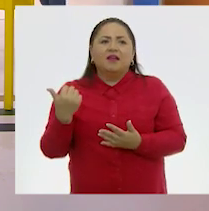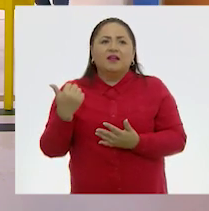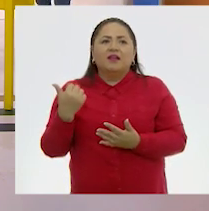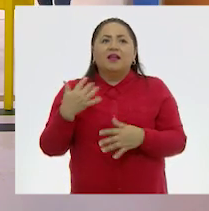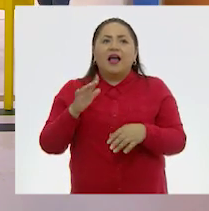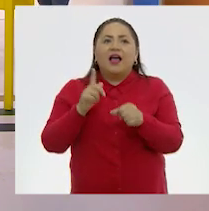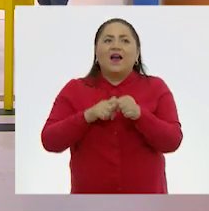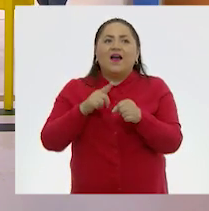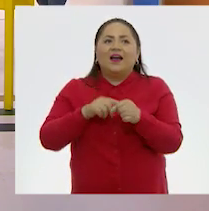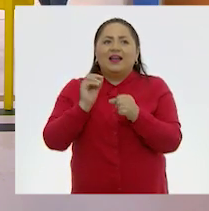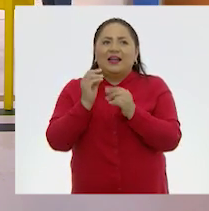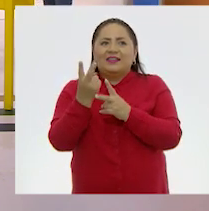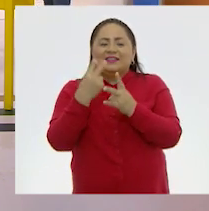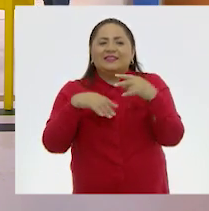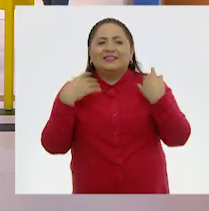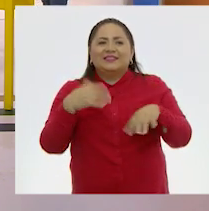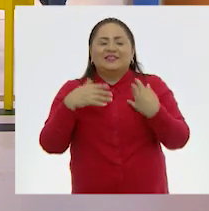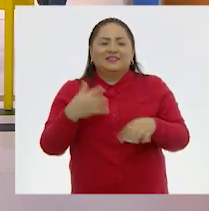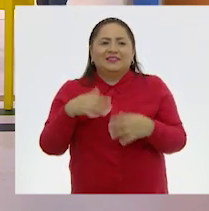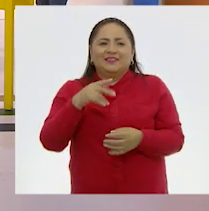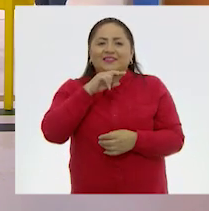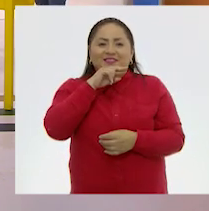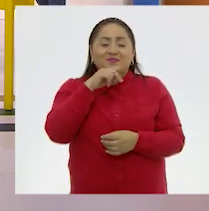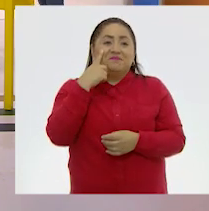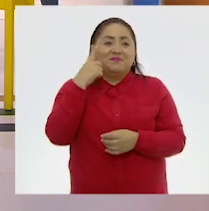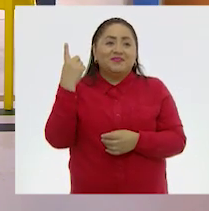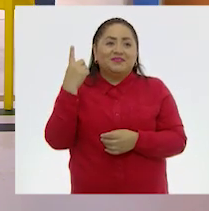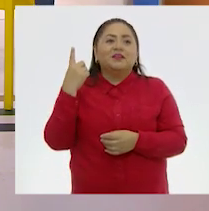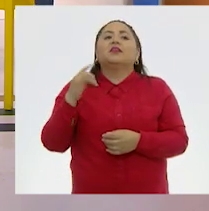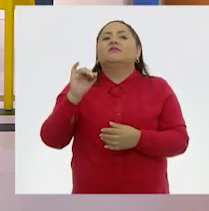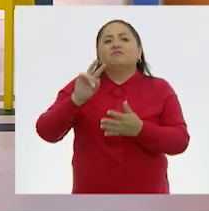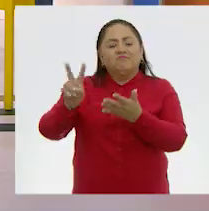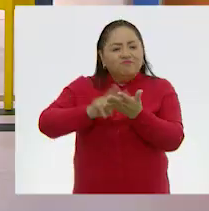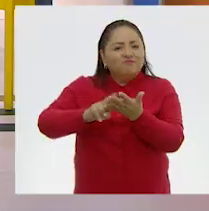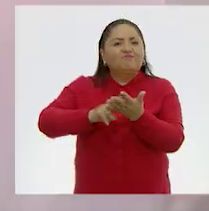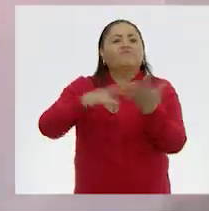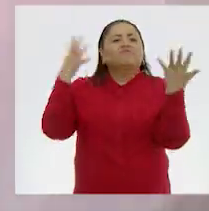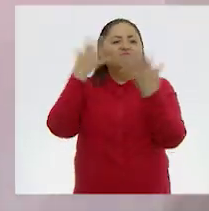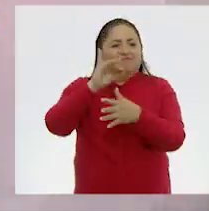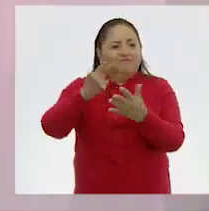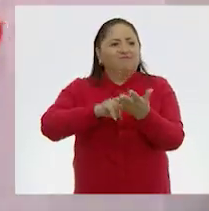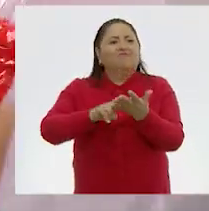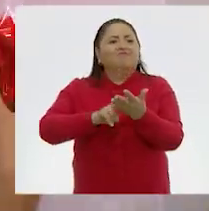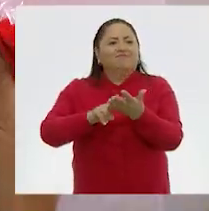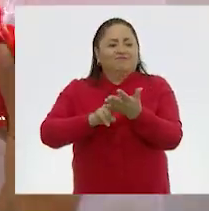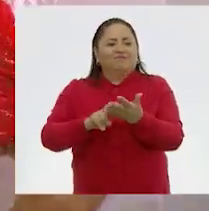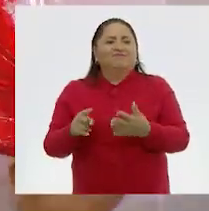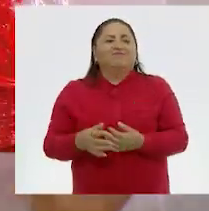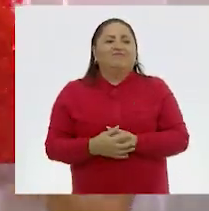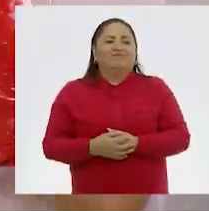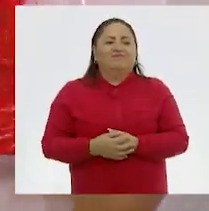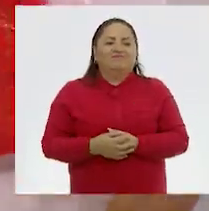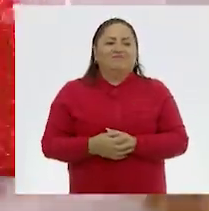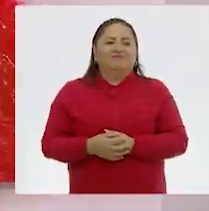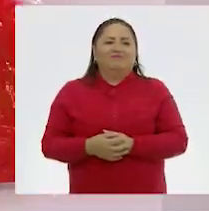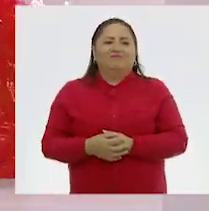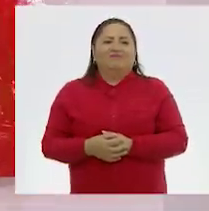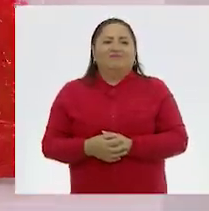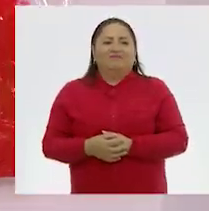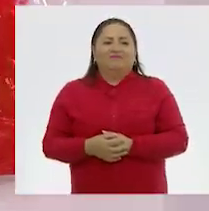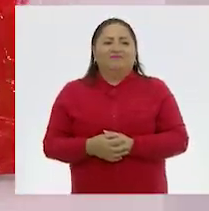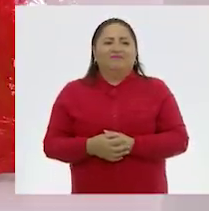está saliendo algo! Mira, Denise. ¡Ah! Sí salió verde. Ay, soy muy gritona, pero es que los colores me